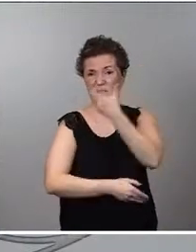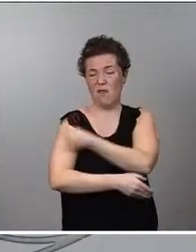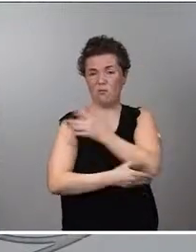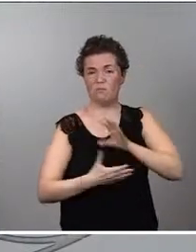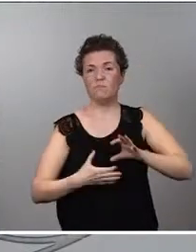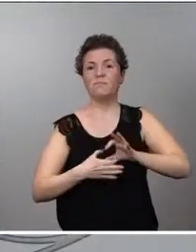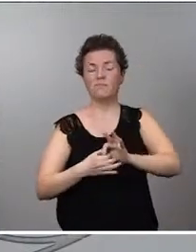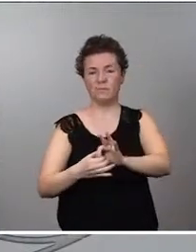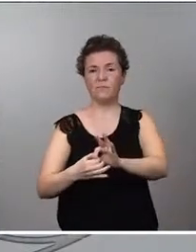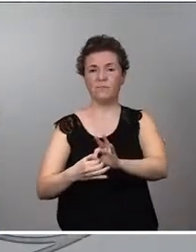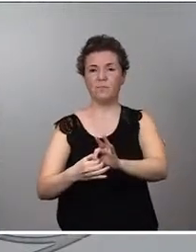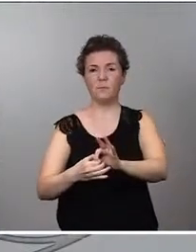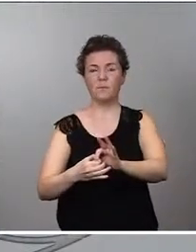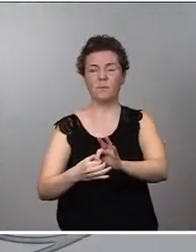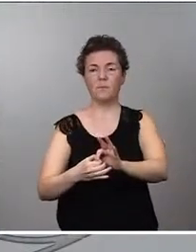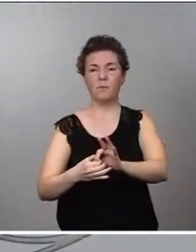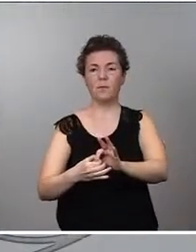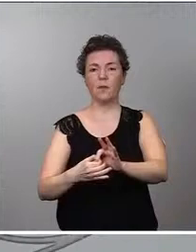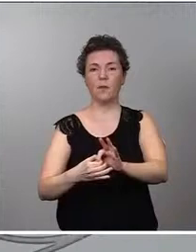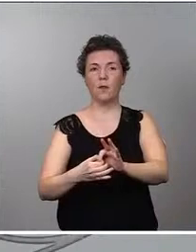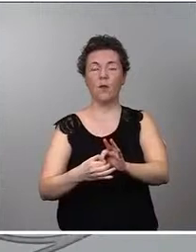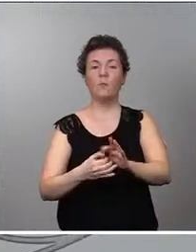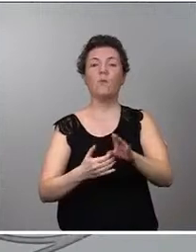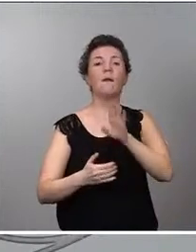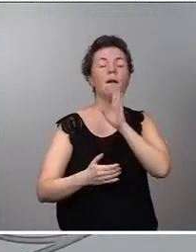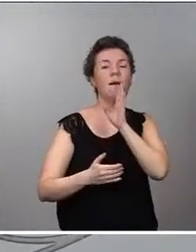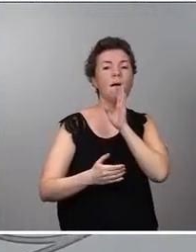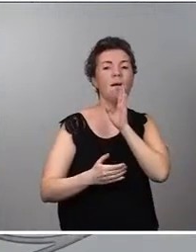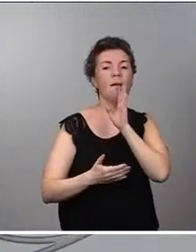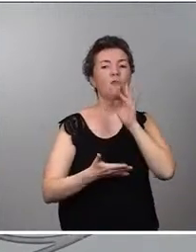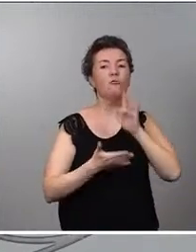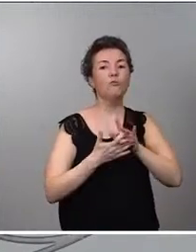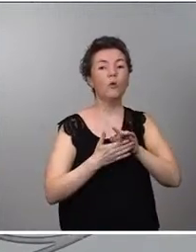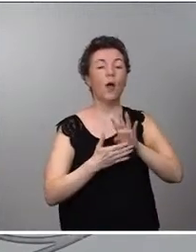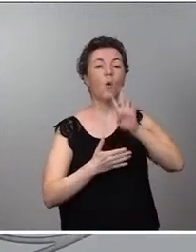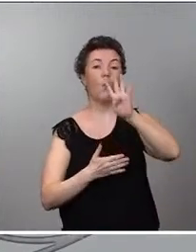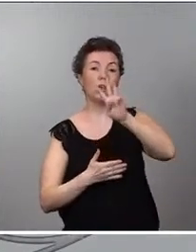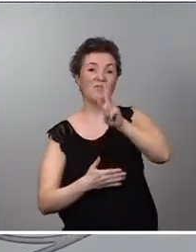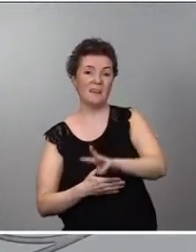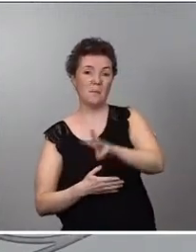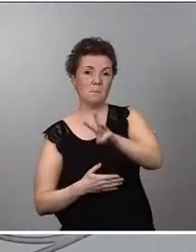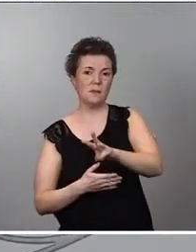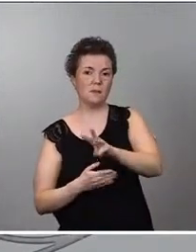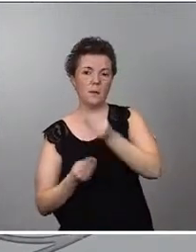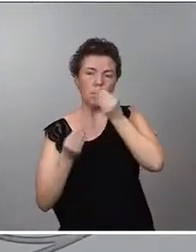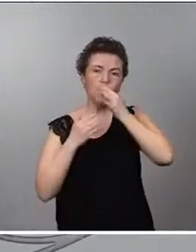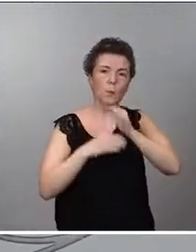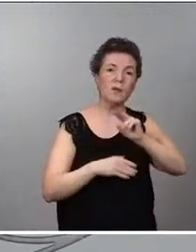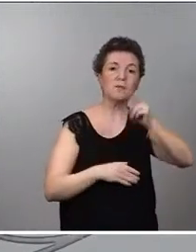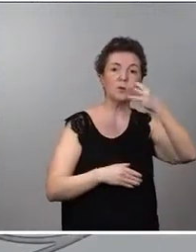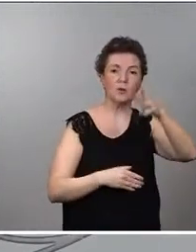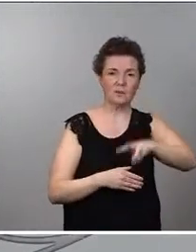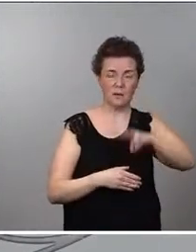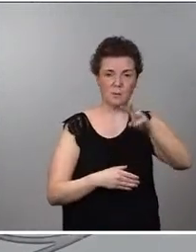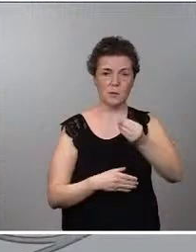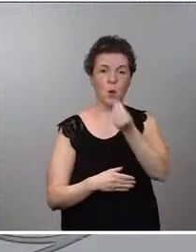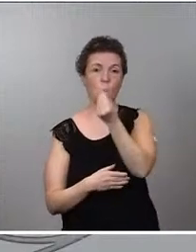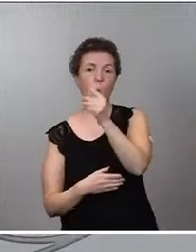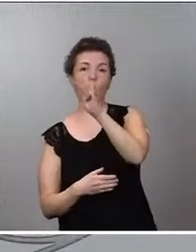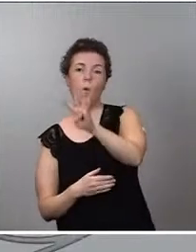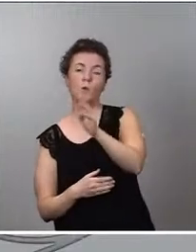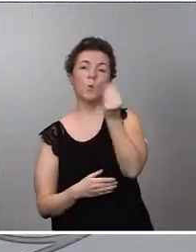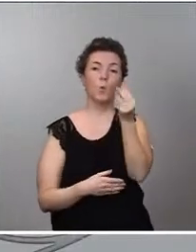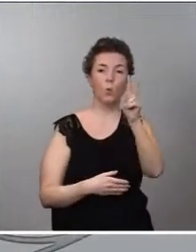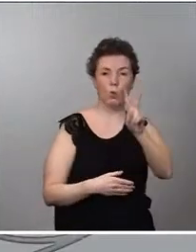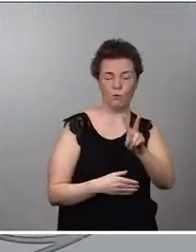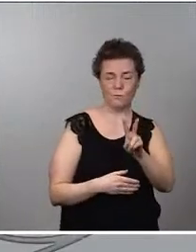una, digamos, reubicación de lo que correspondía al cuarto trimestre que se pasó al segundo trimestre, del Q4 al Q2. Estos son